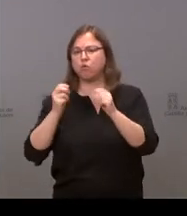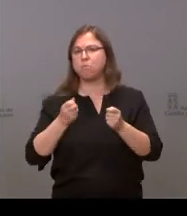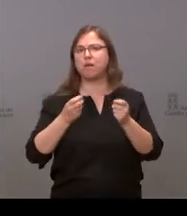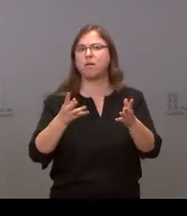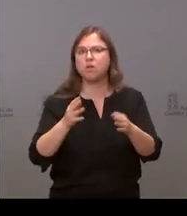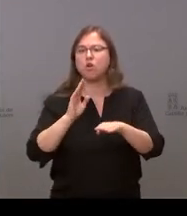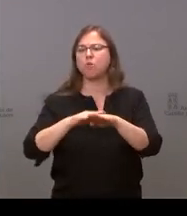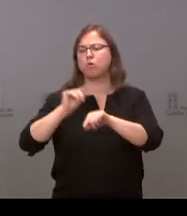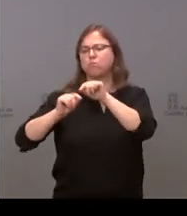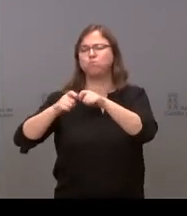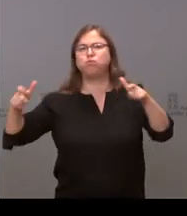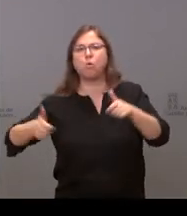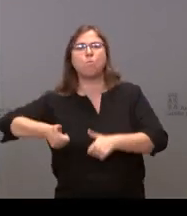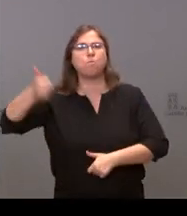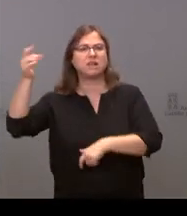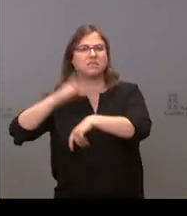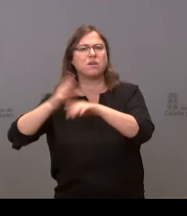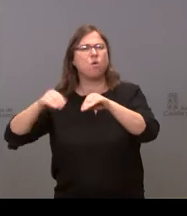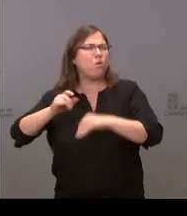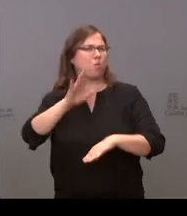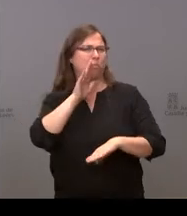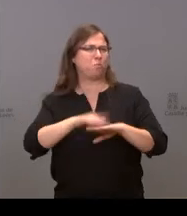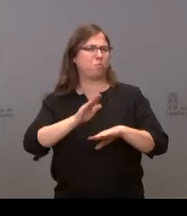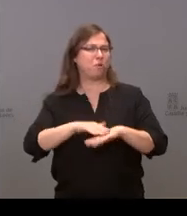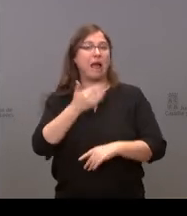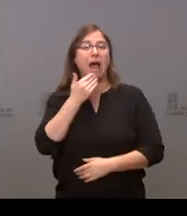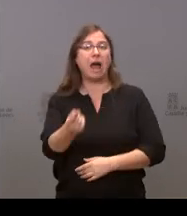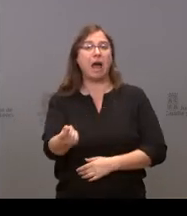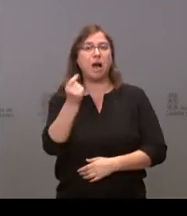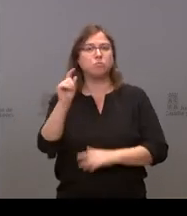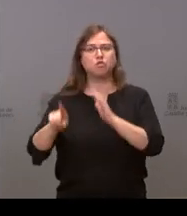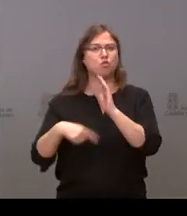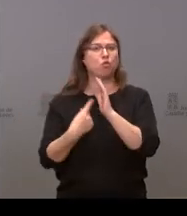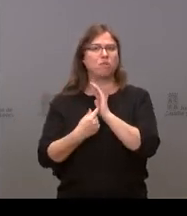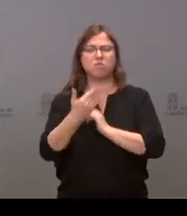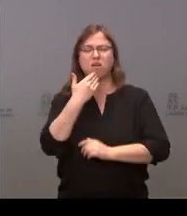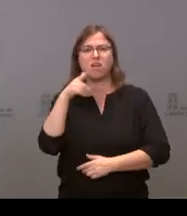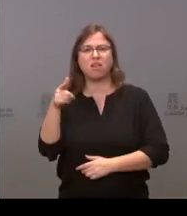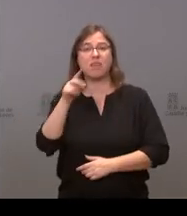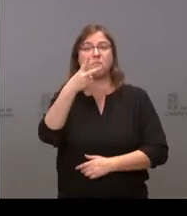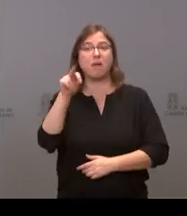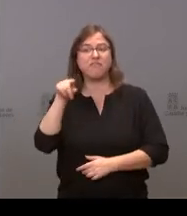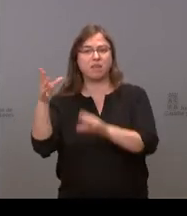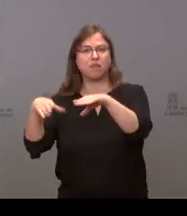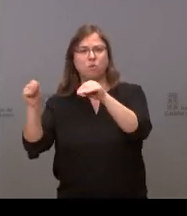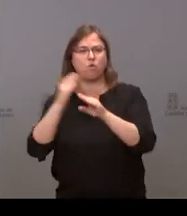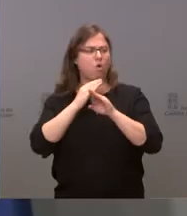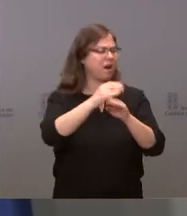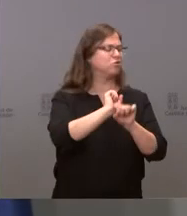incidencia que hay allí o, bueno, cómo es posible que estén ya a punto de completar la franja de los veinte años. Muchas gracias.